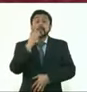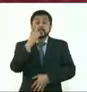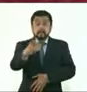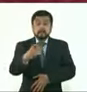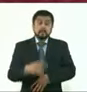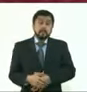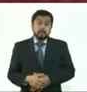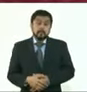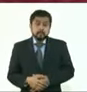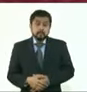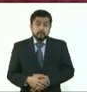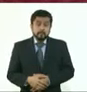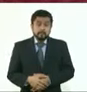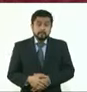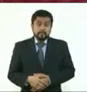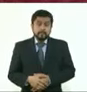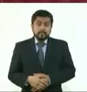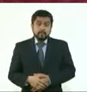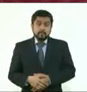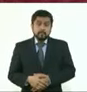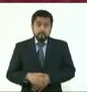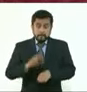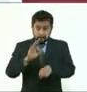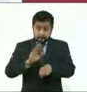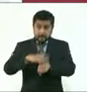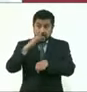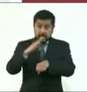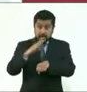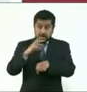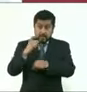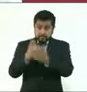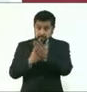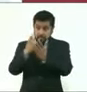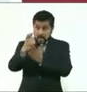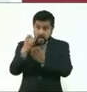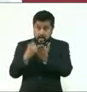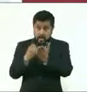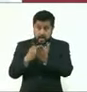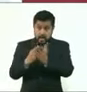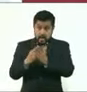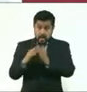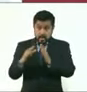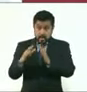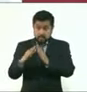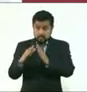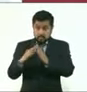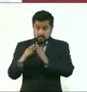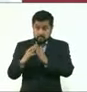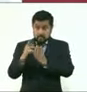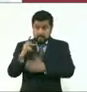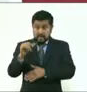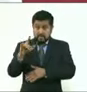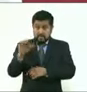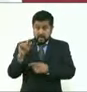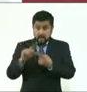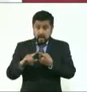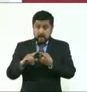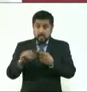el único incremento que hubo al predial, a la tenencia, es la inflación. No